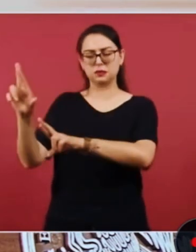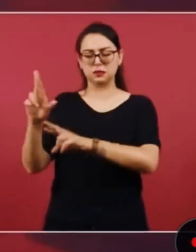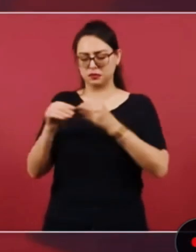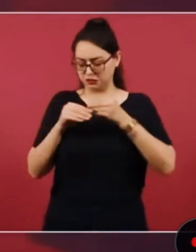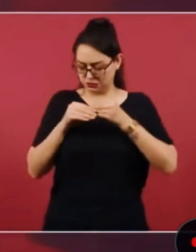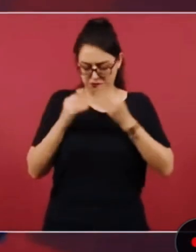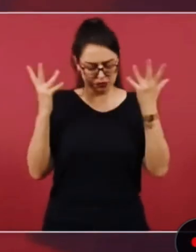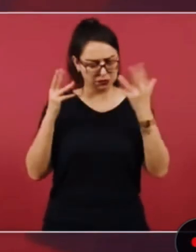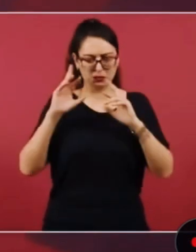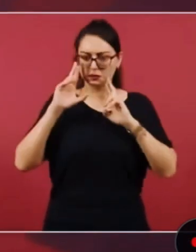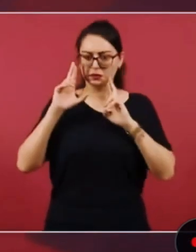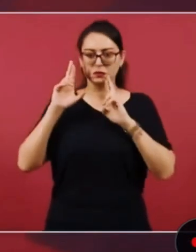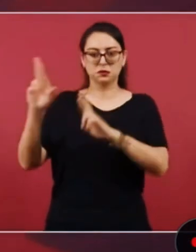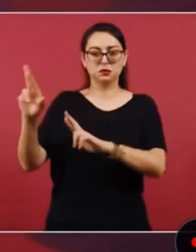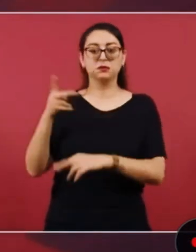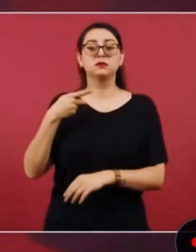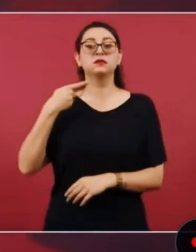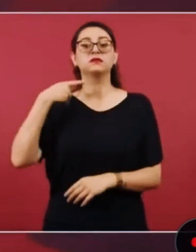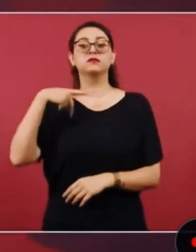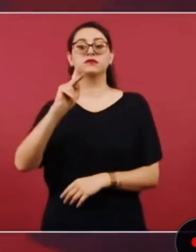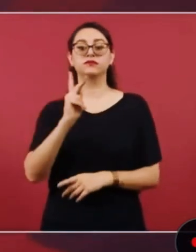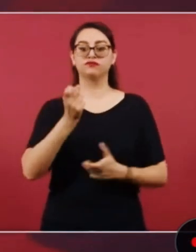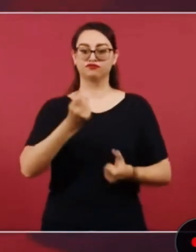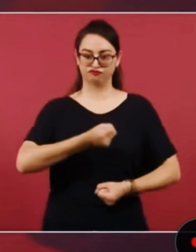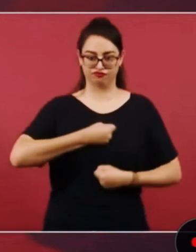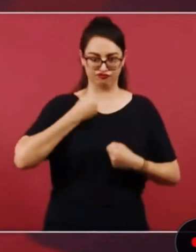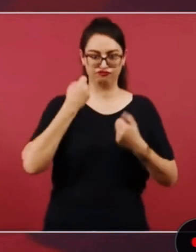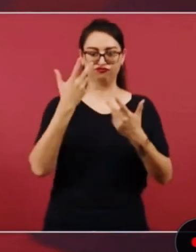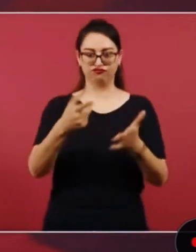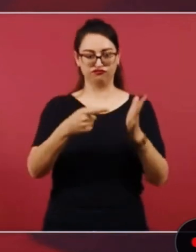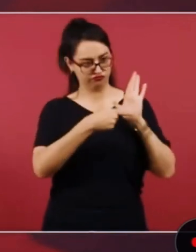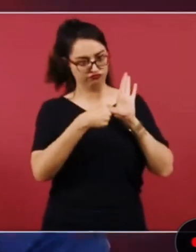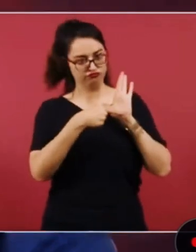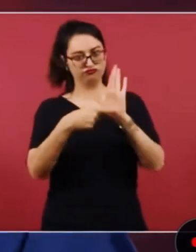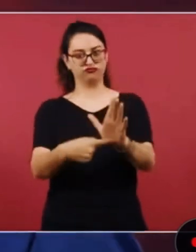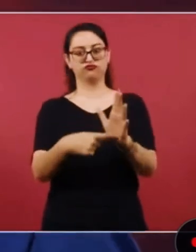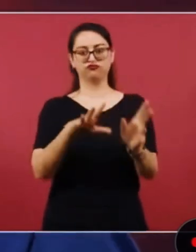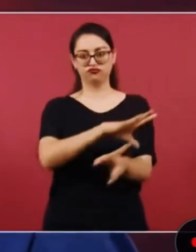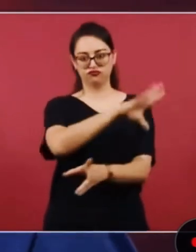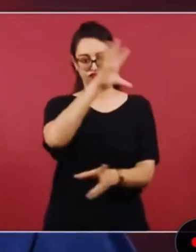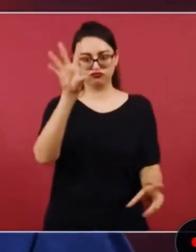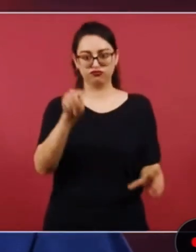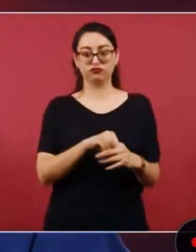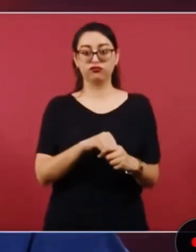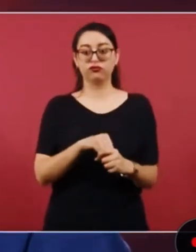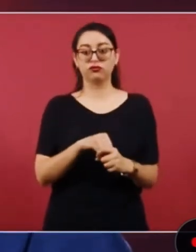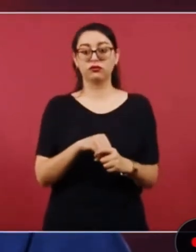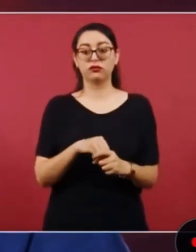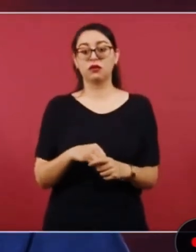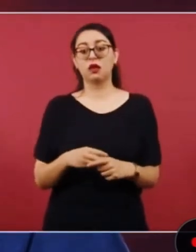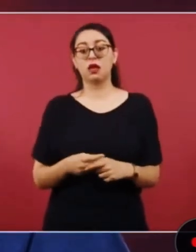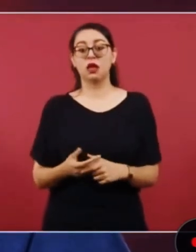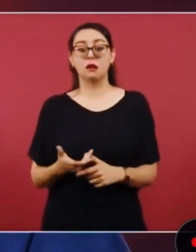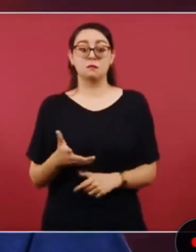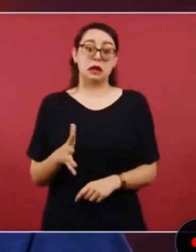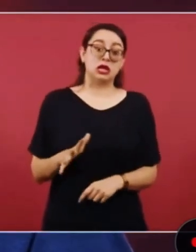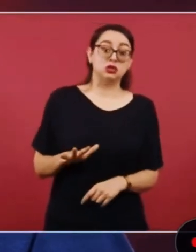nada de medias tintas y estarnos dorando la píldora